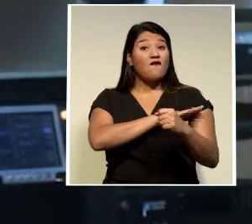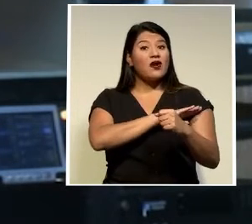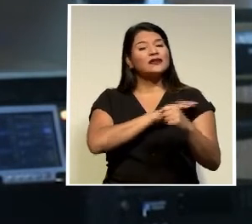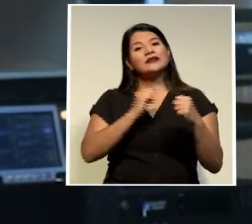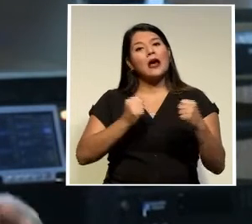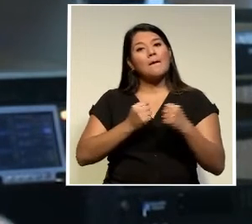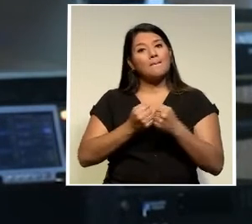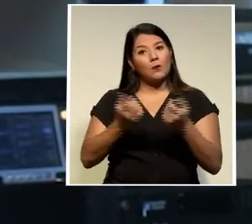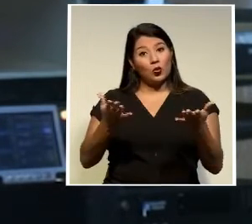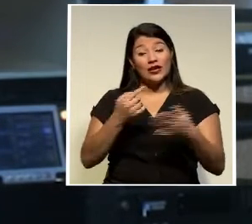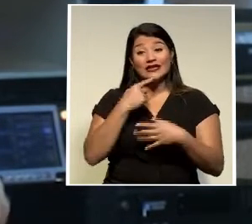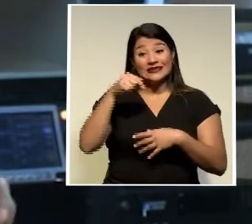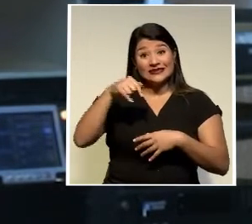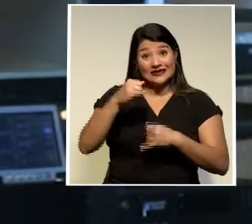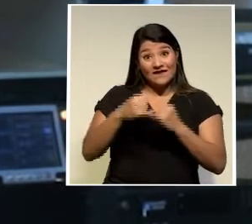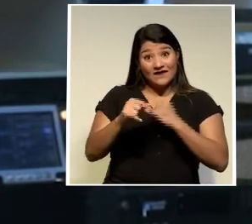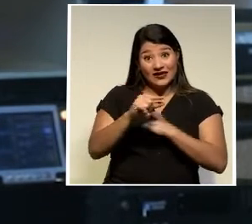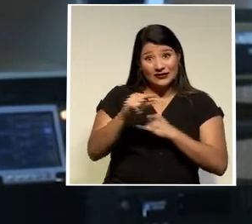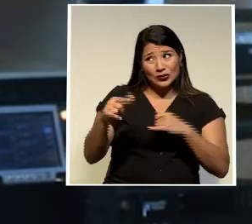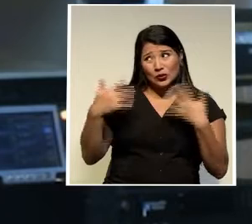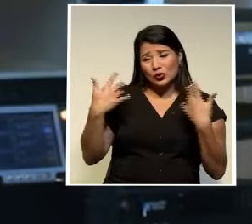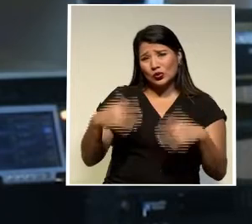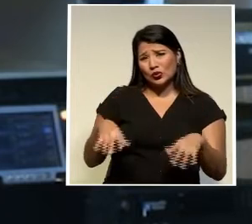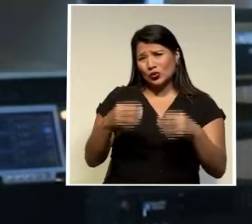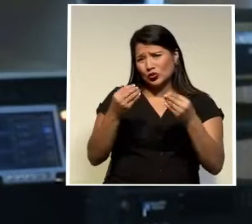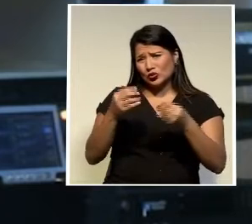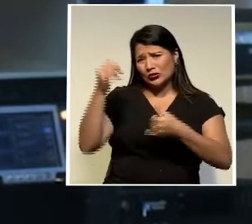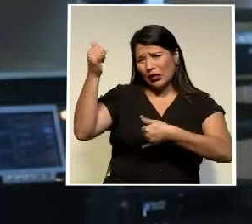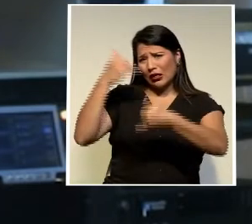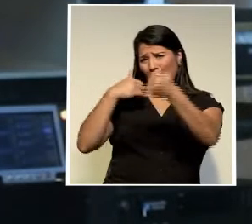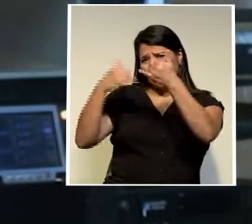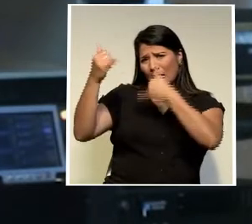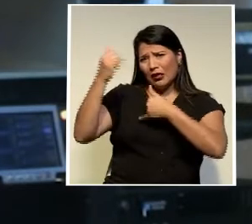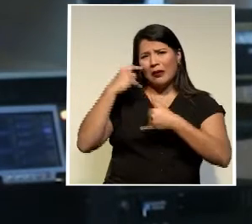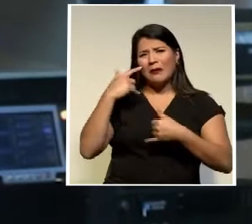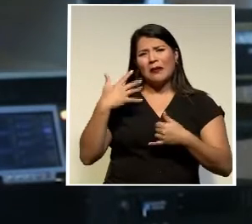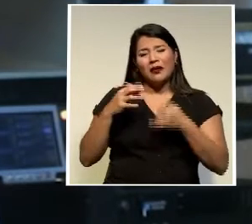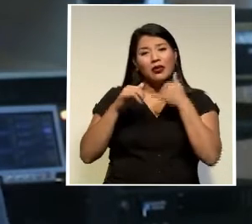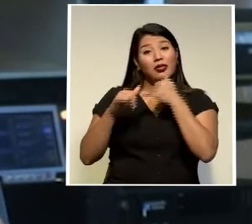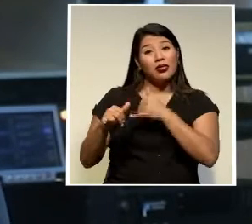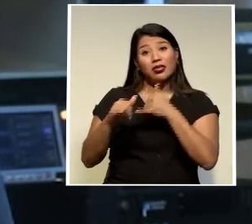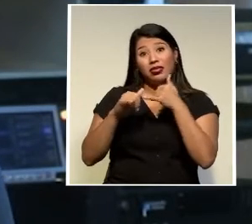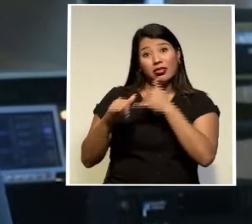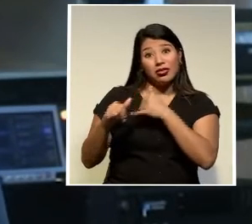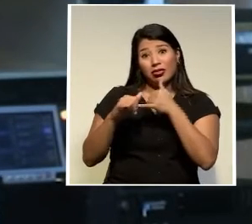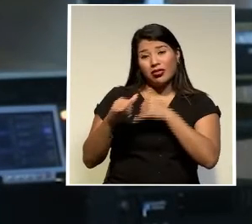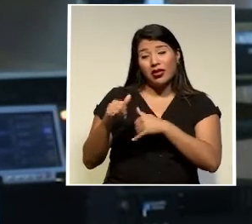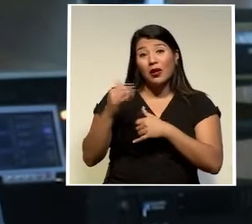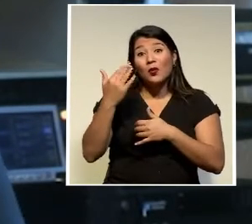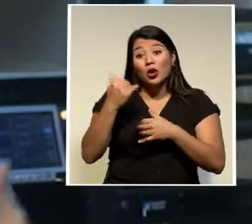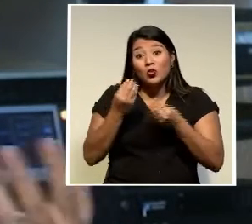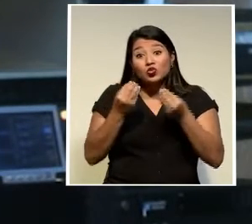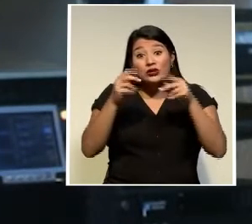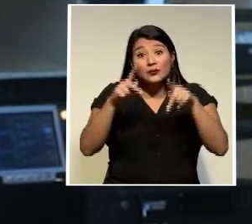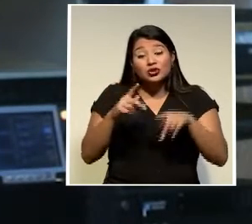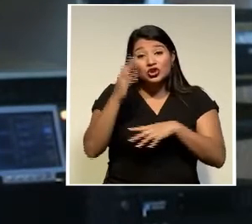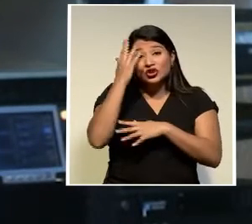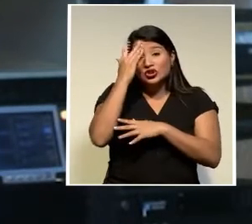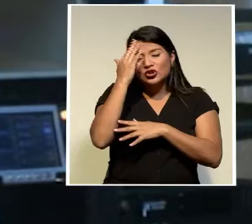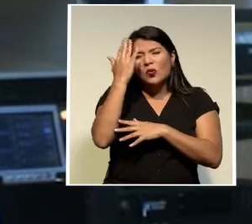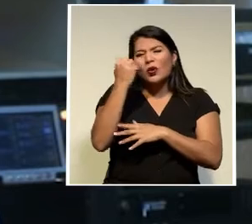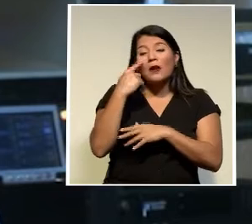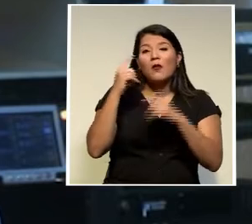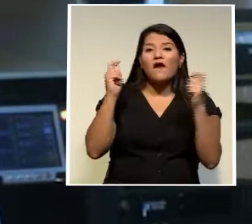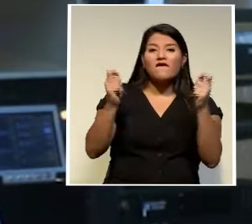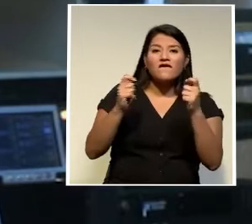fin de semana recibieron numerosas denuncias por parte de costarricenses preocupados porque hubo algunas fiestas